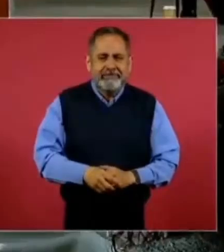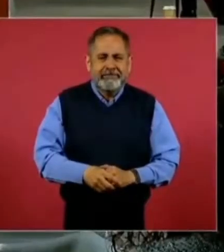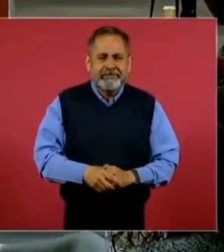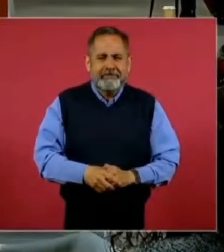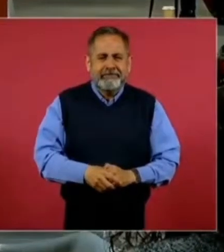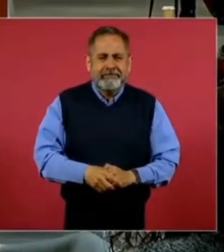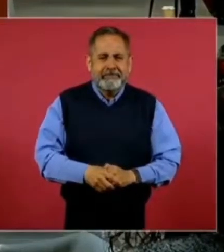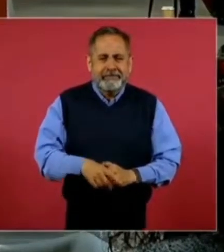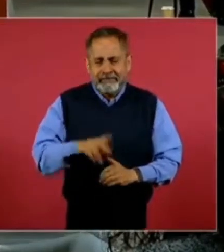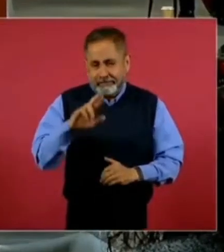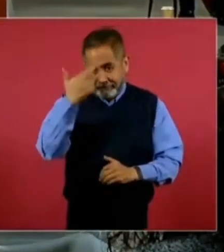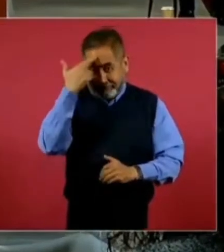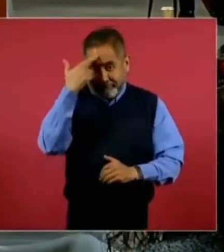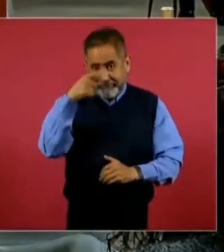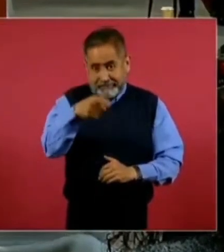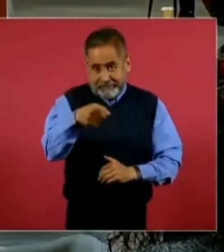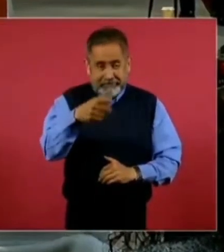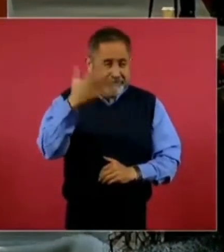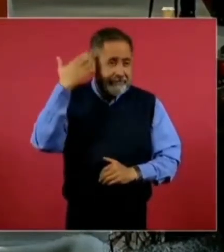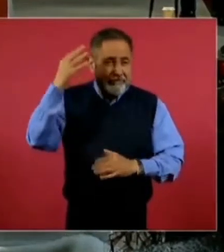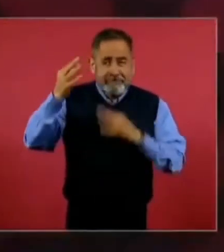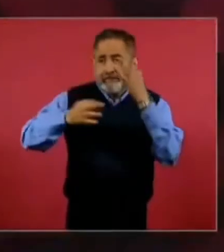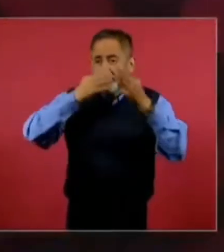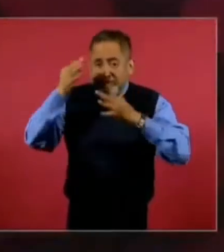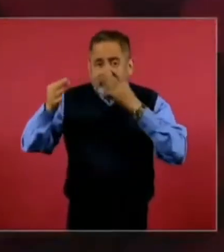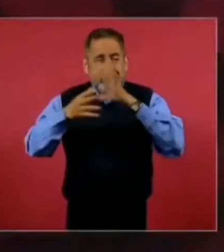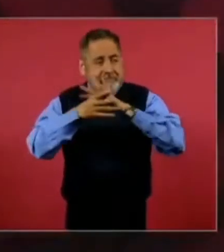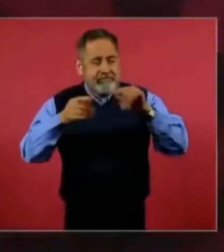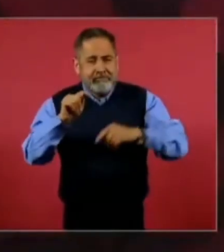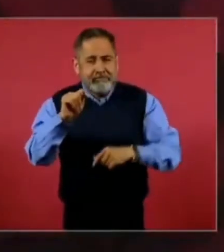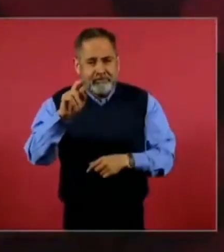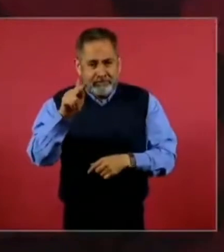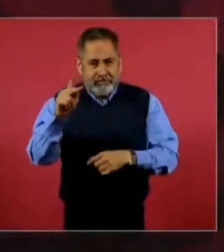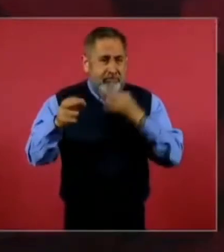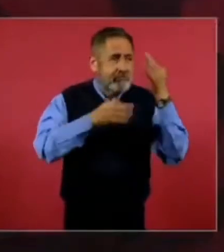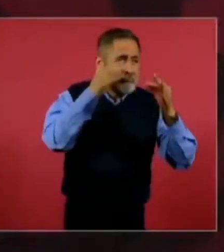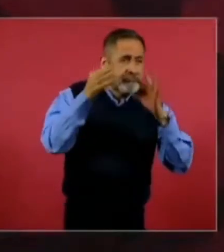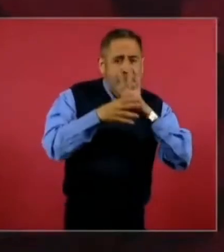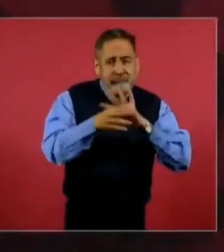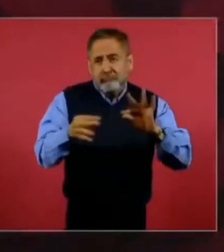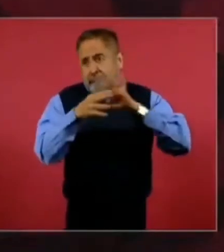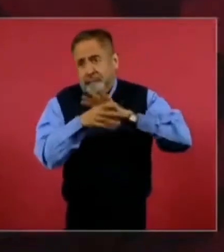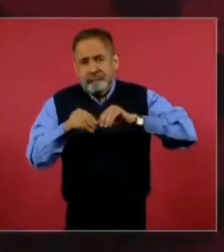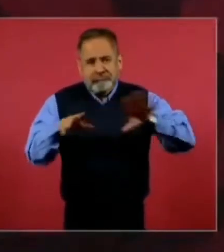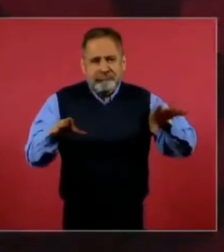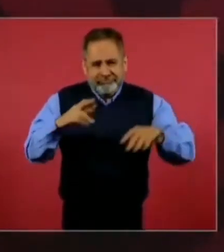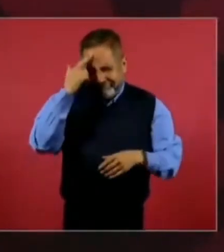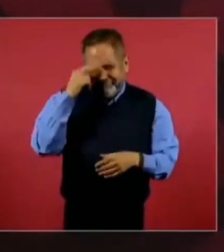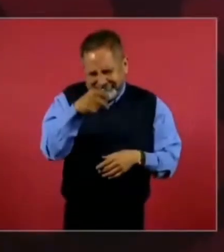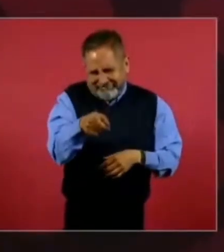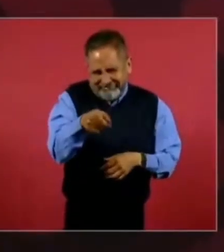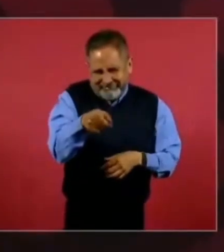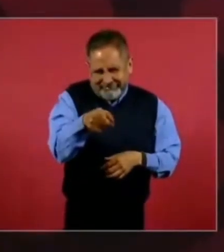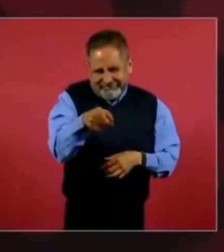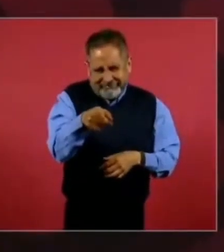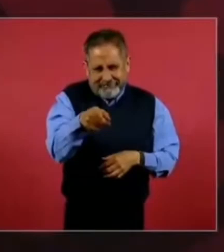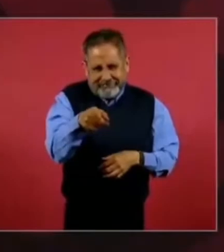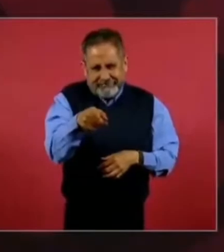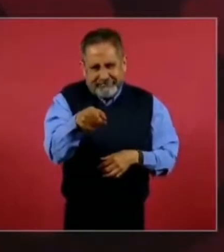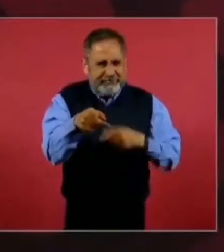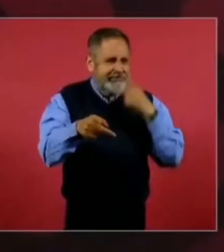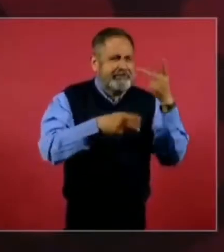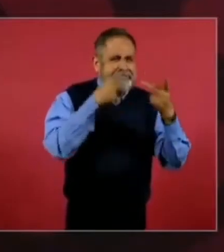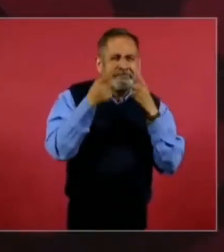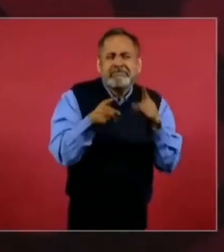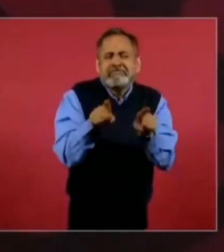¿Se acuerdan cómo hizo su campaña con pronunciamientos